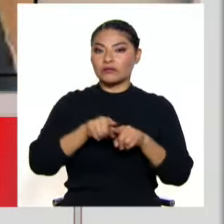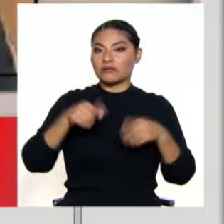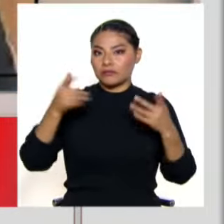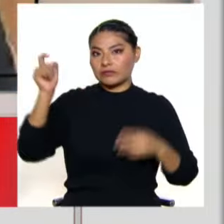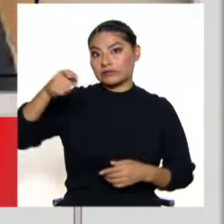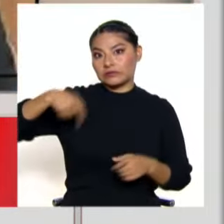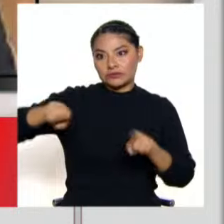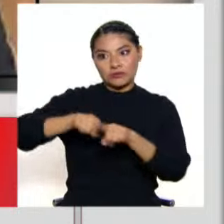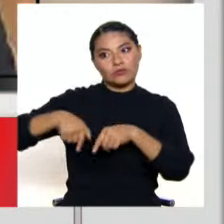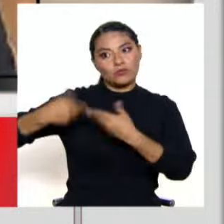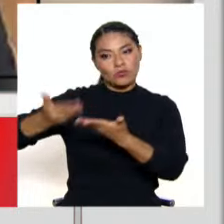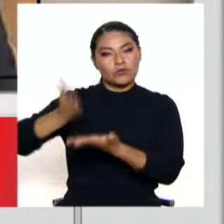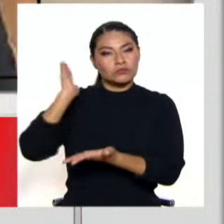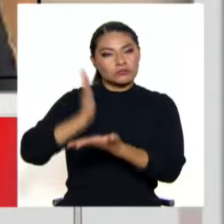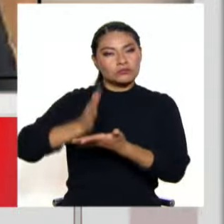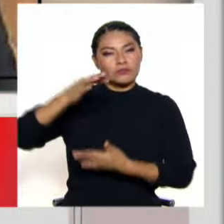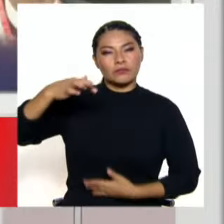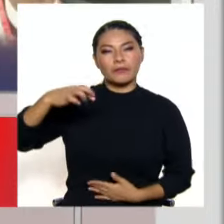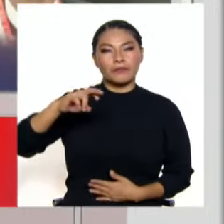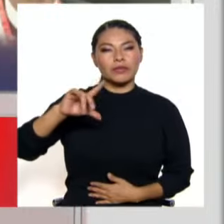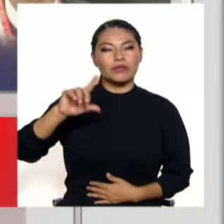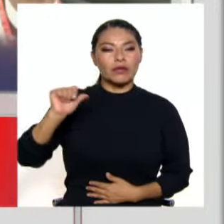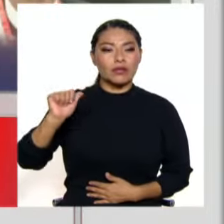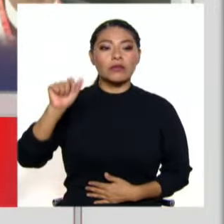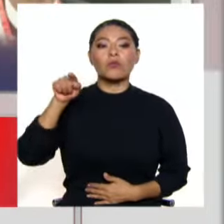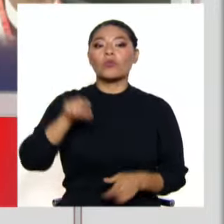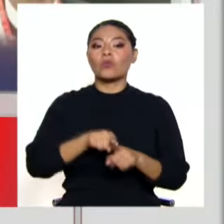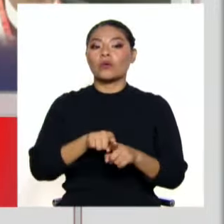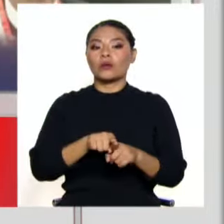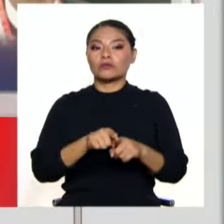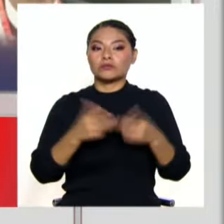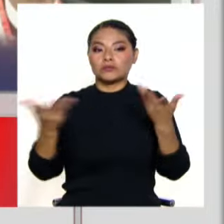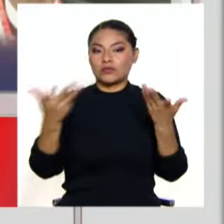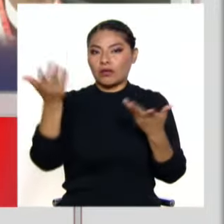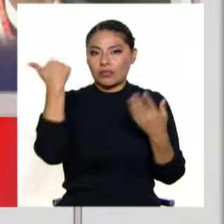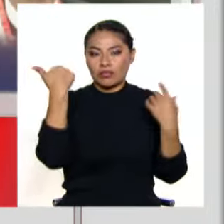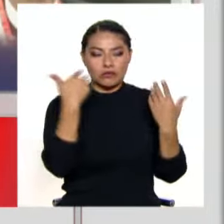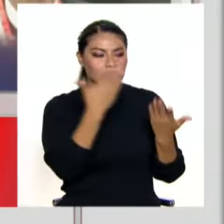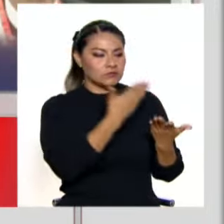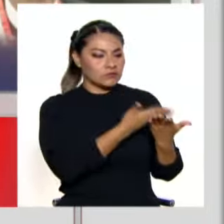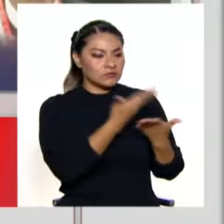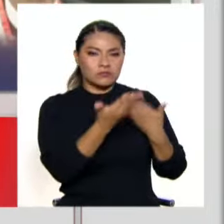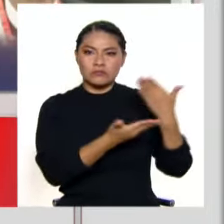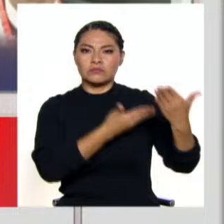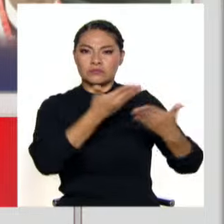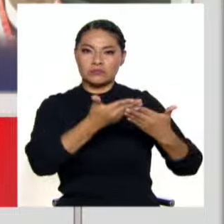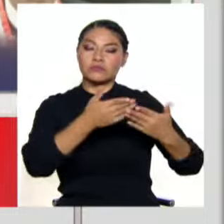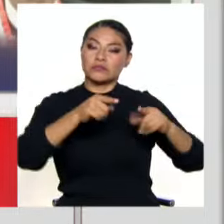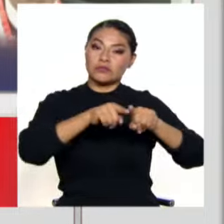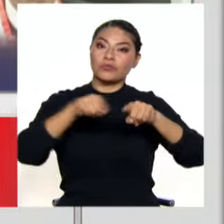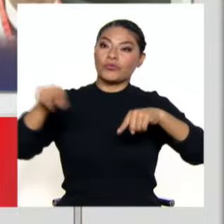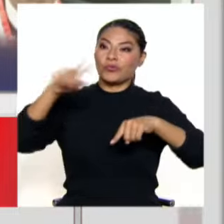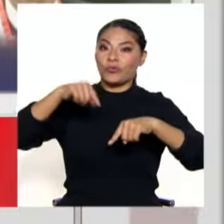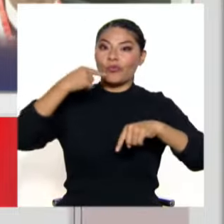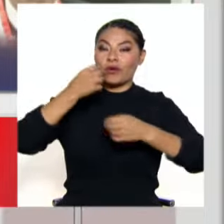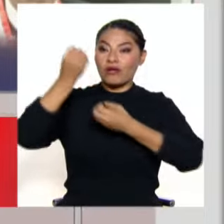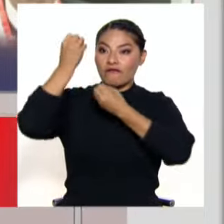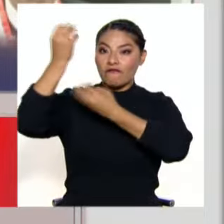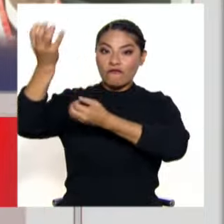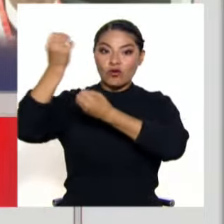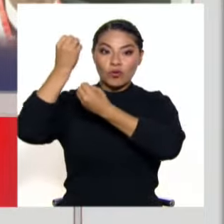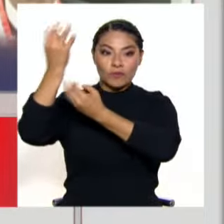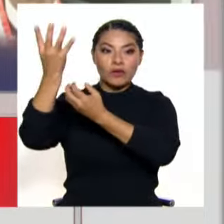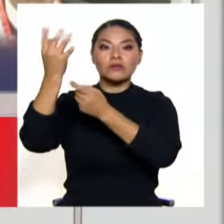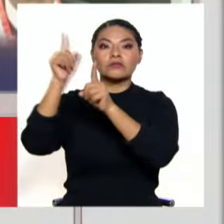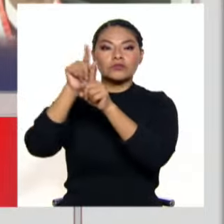también penal no le quita forma a una acción que han venido incurriendo. Como te digo, es basado en un informe de una